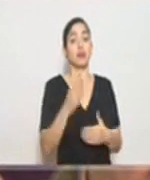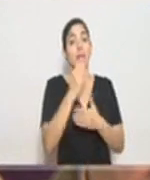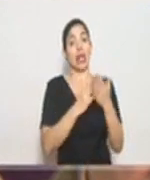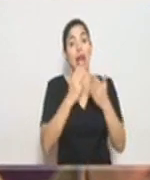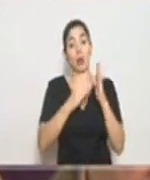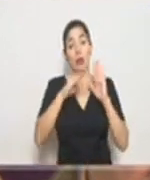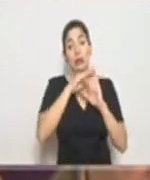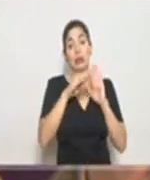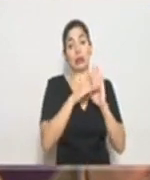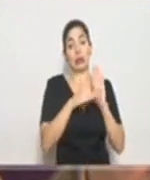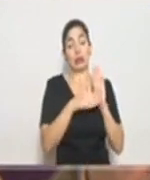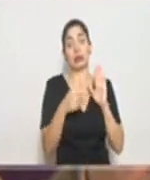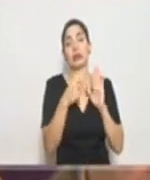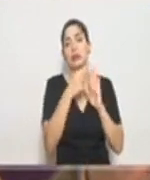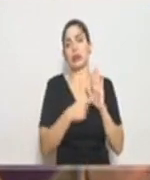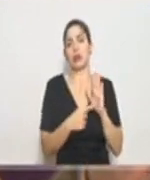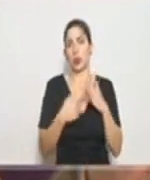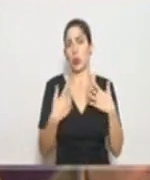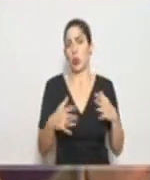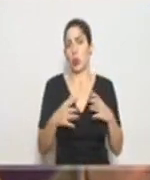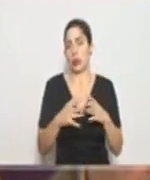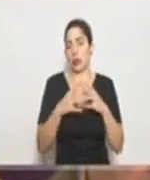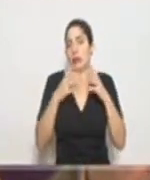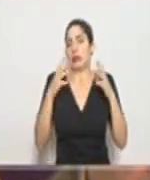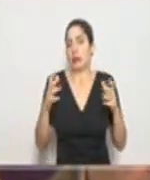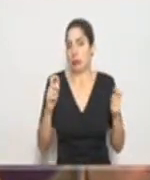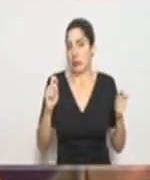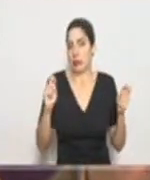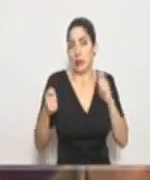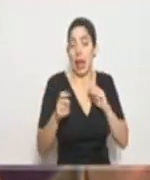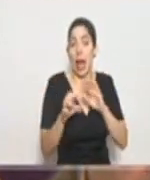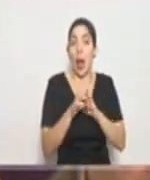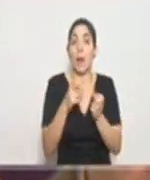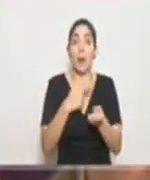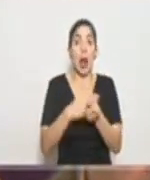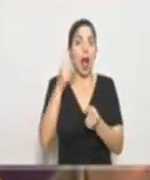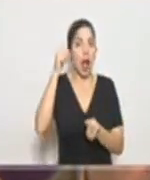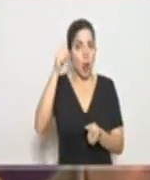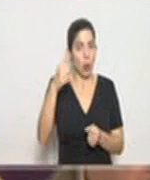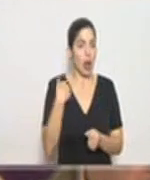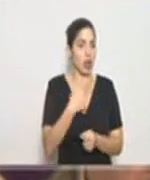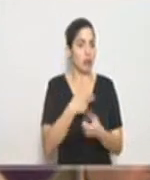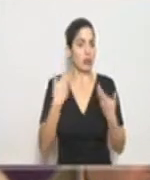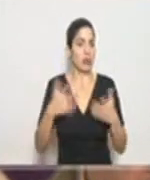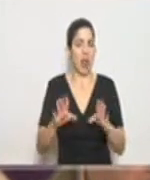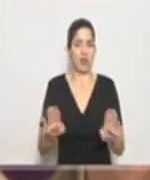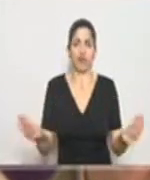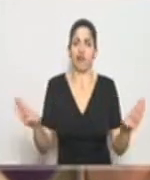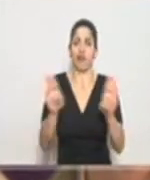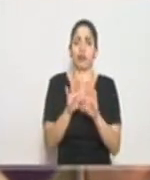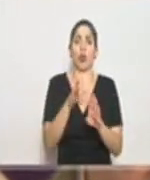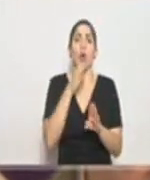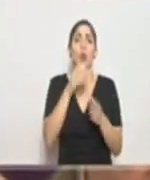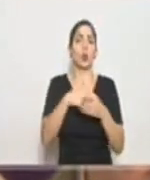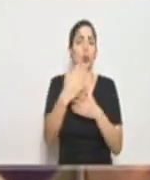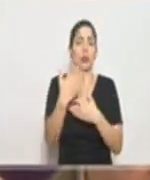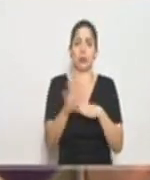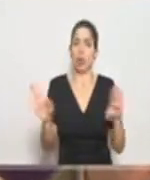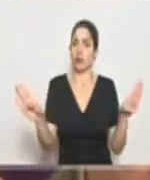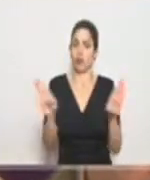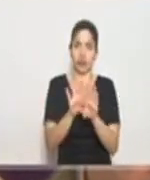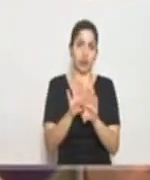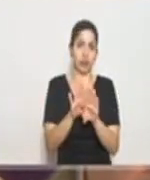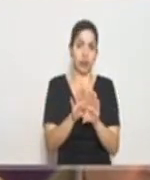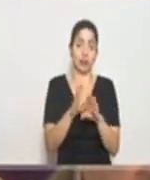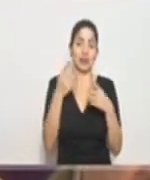medidas han sido bastante drásticas por ejemplo en el hospital de la Juela nosotros cerramos la consulta externa y